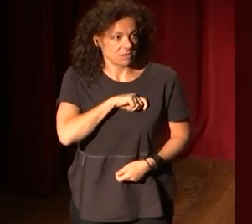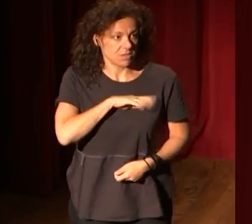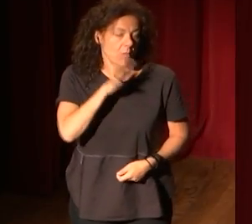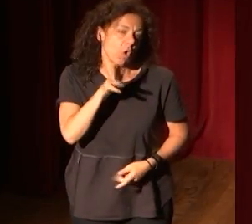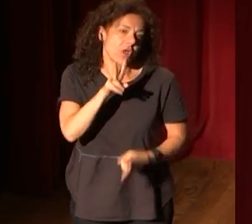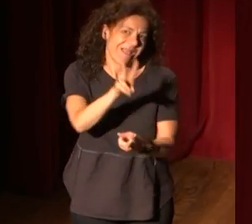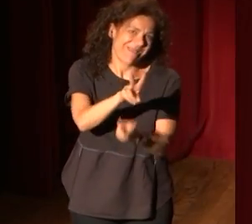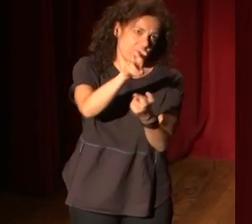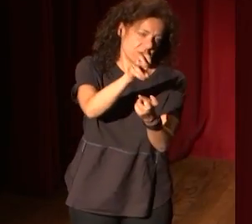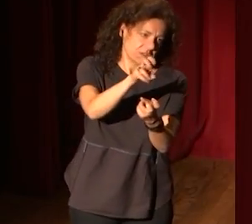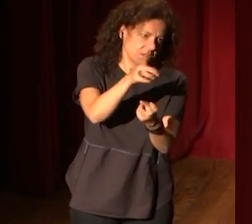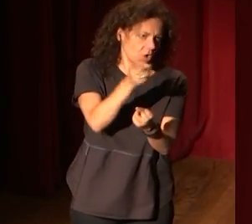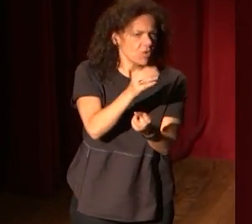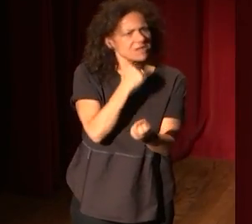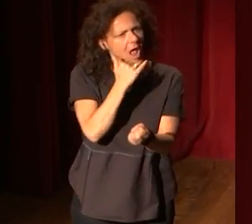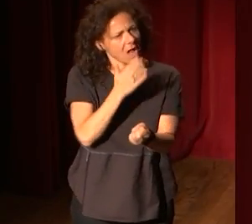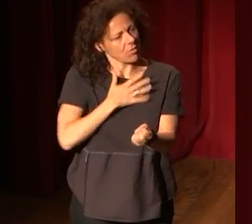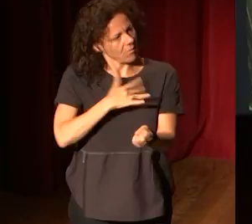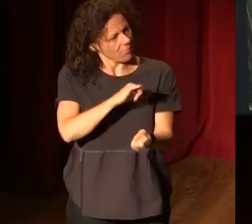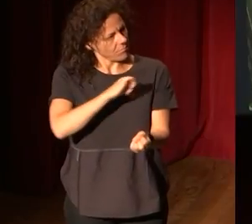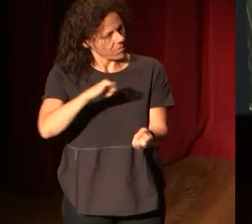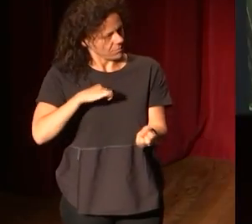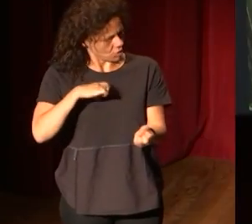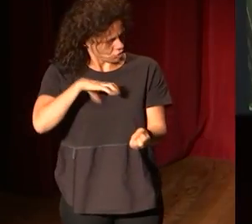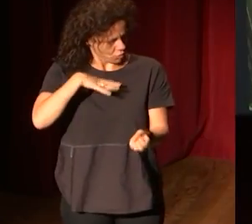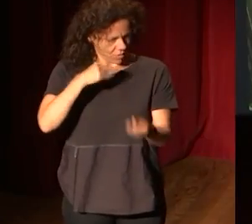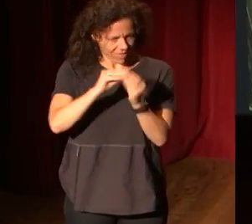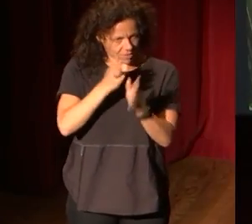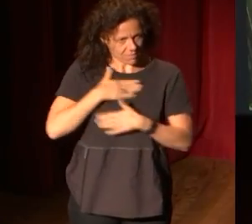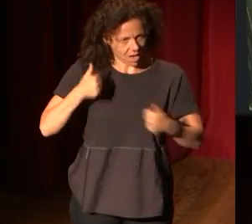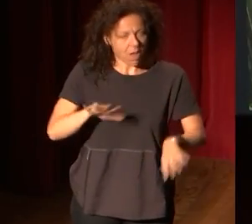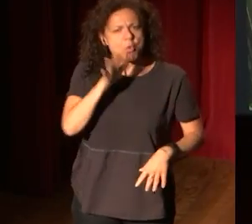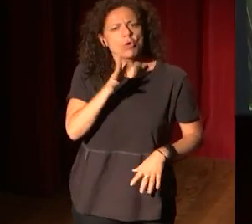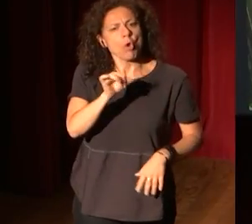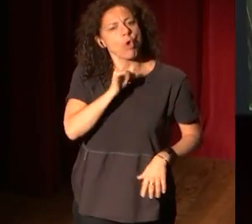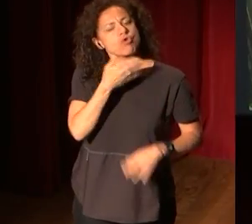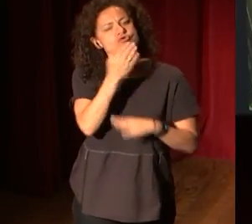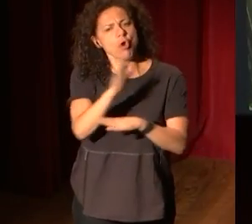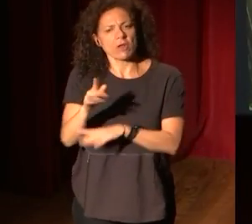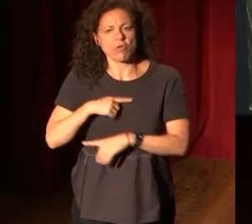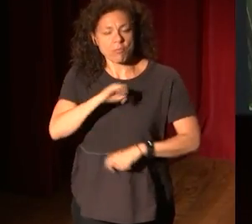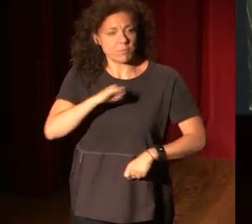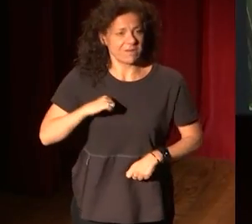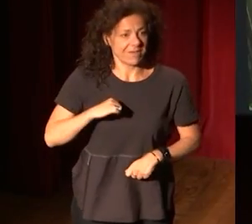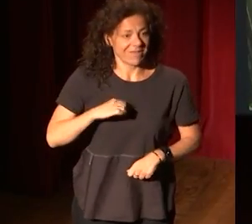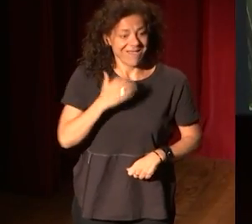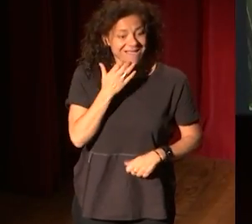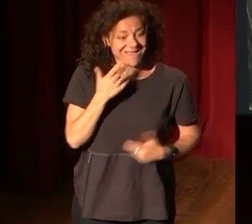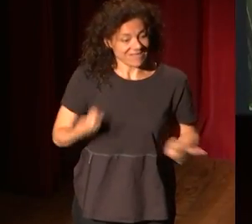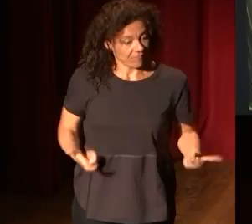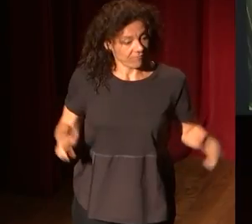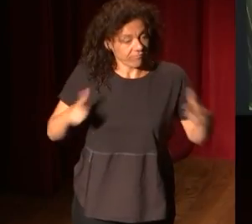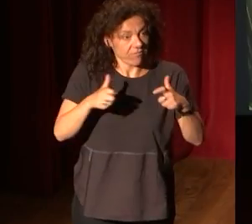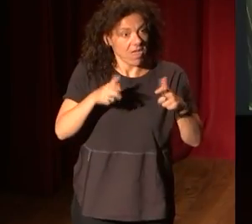quiero decir, no es una free collection que puedo hacer lo que quiera, porque es una fundación privada. Y si la pirámide de población está